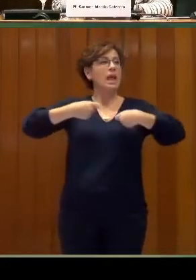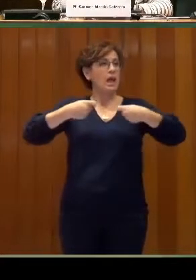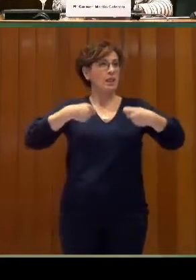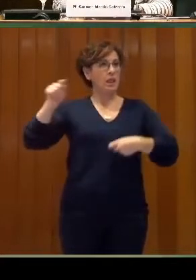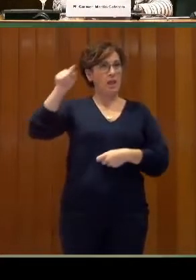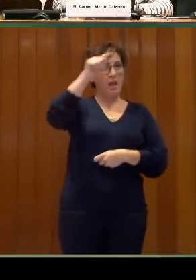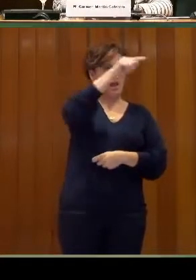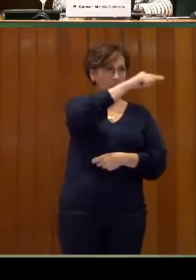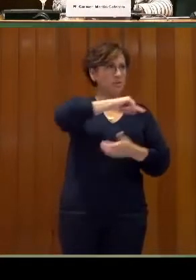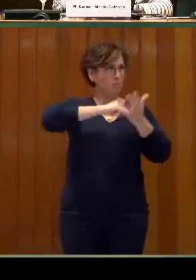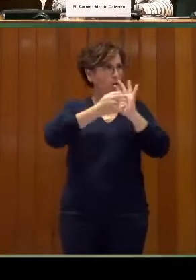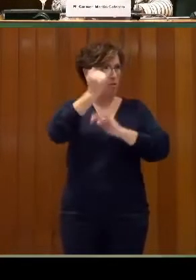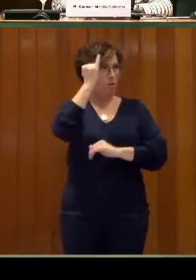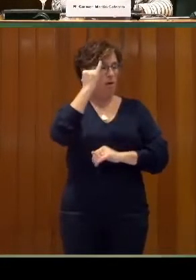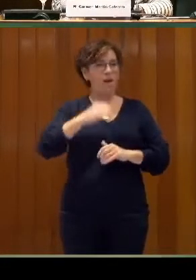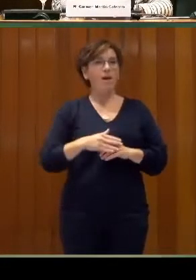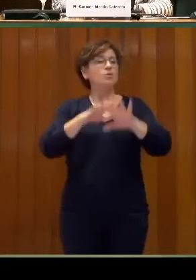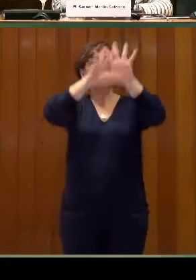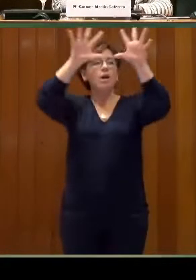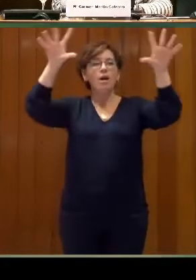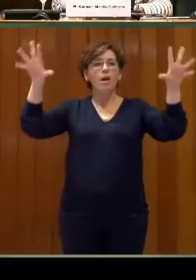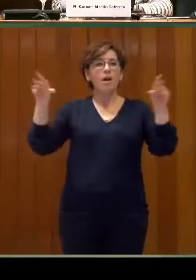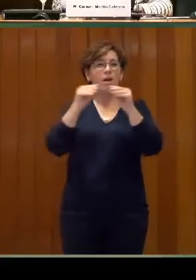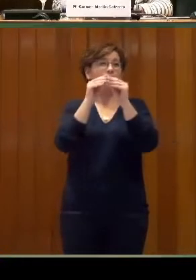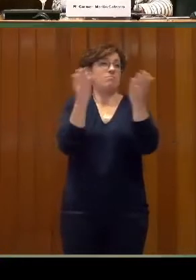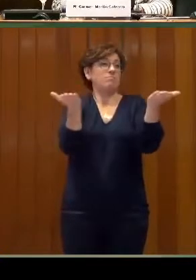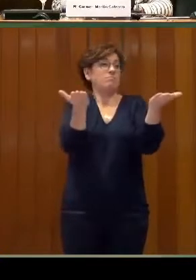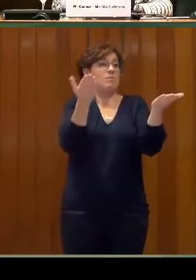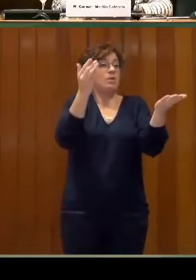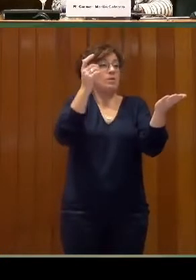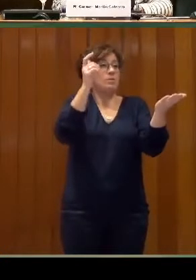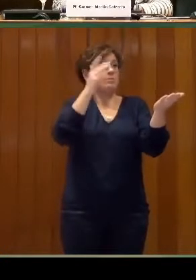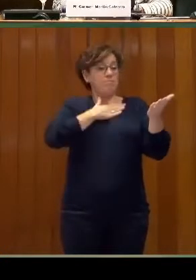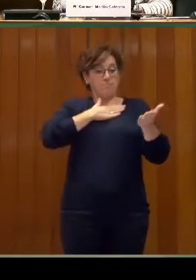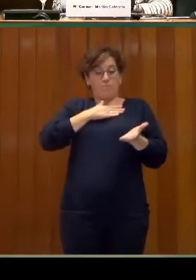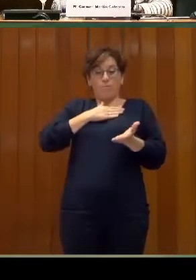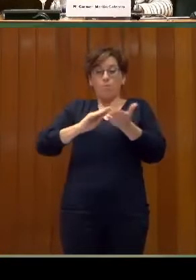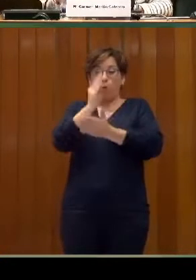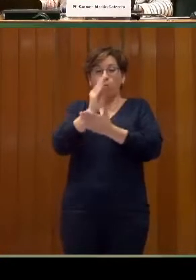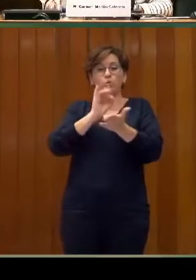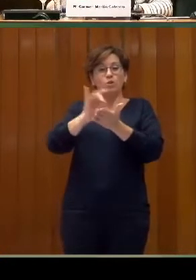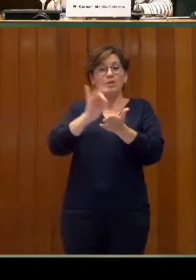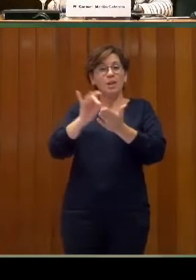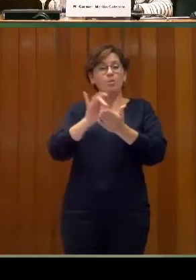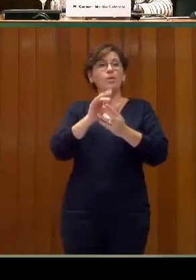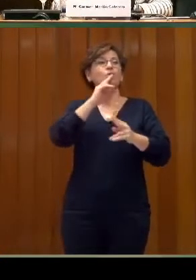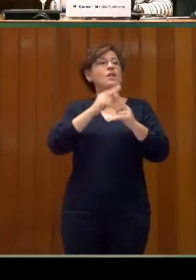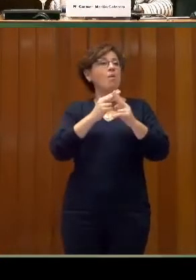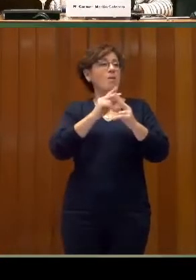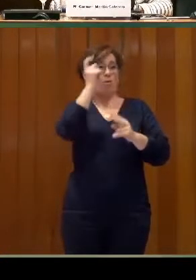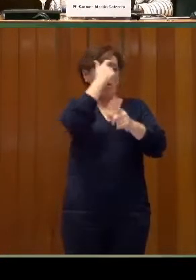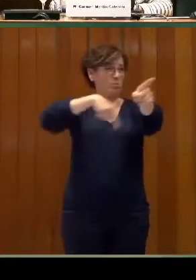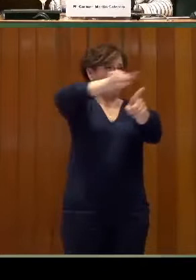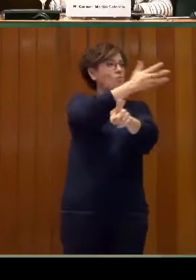luego os contaré un poquito más. Y, bueno, pues ese concepto que seguro todos conocéis para nuestros productos y servicios de diseño para todos, ¿no?